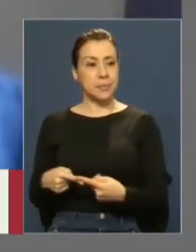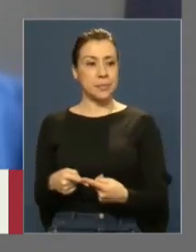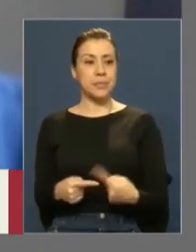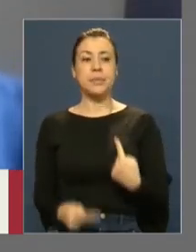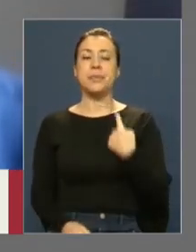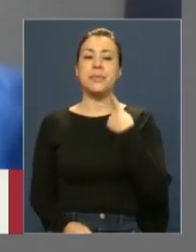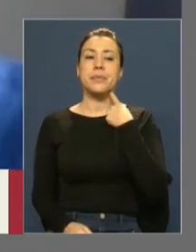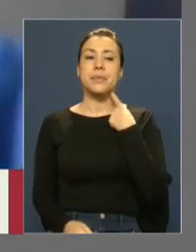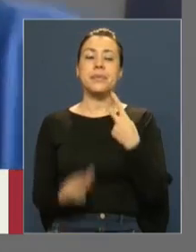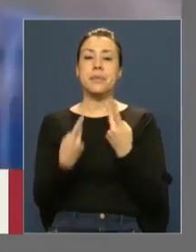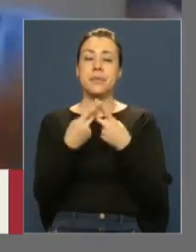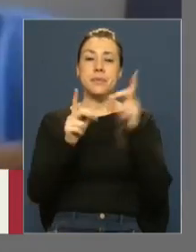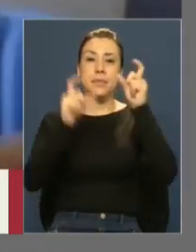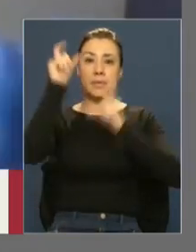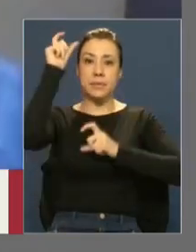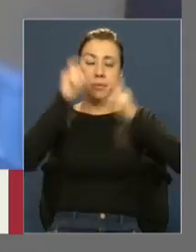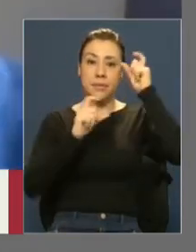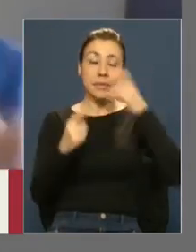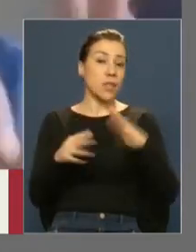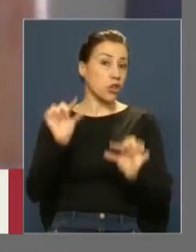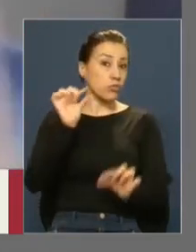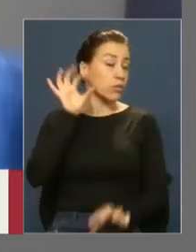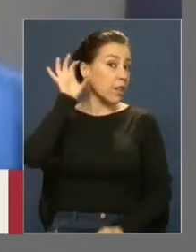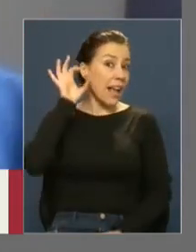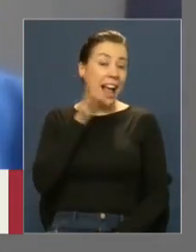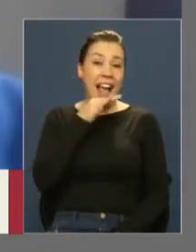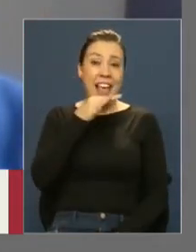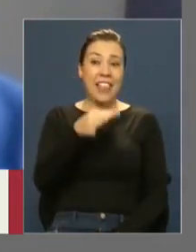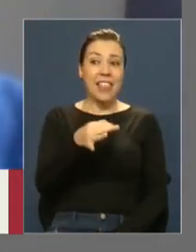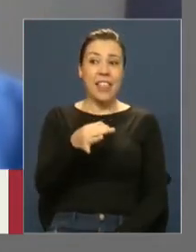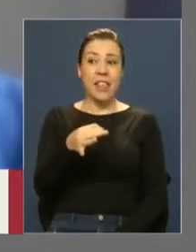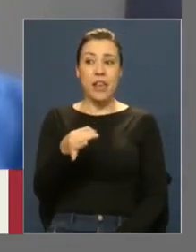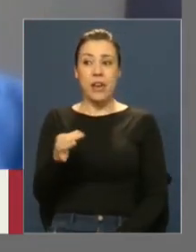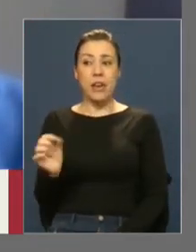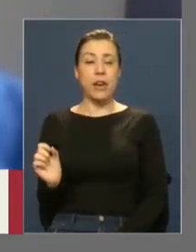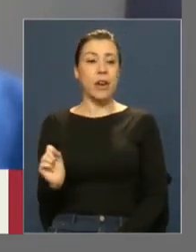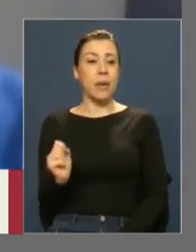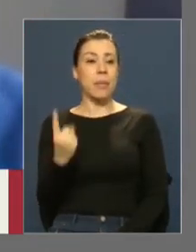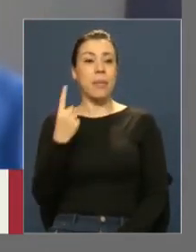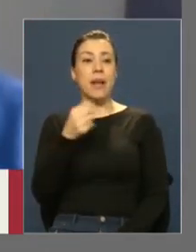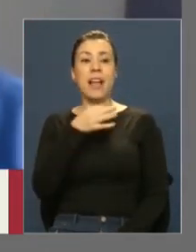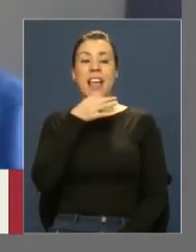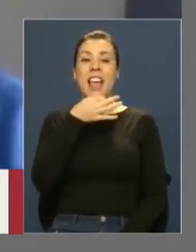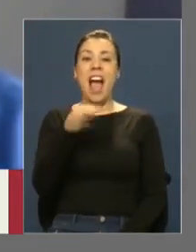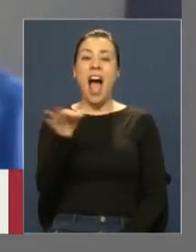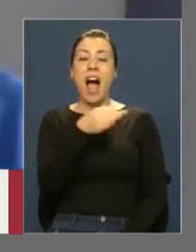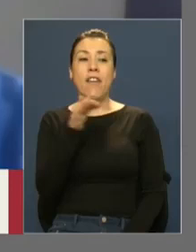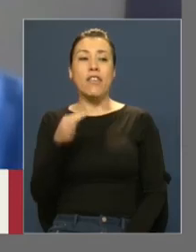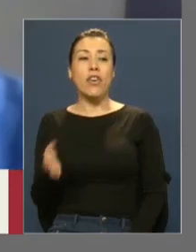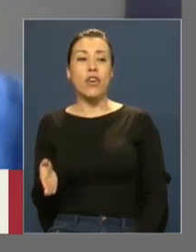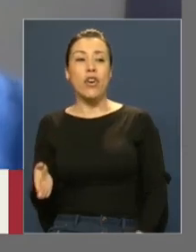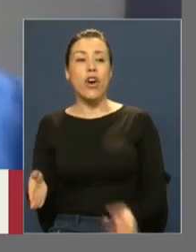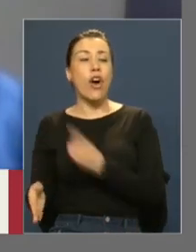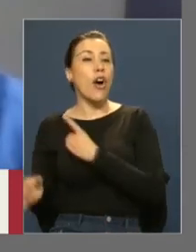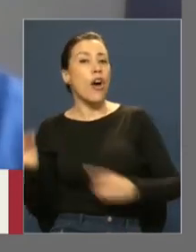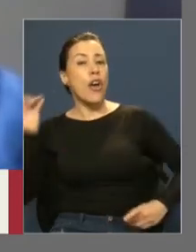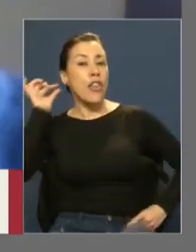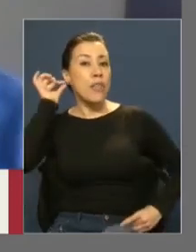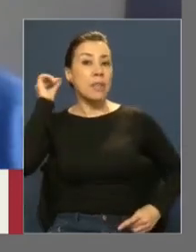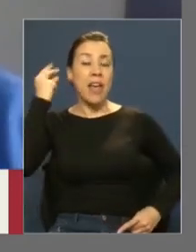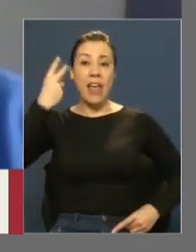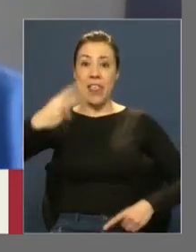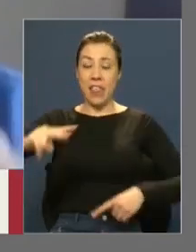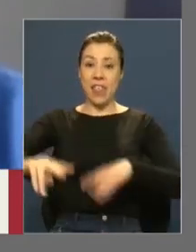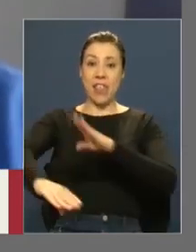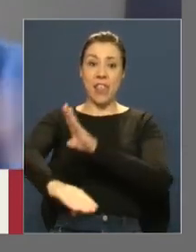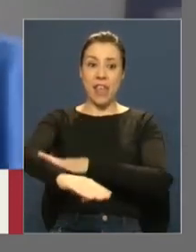atentando contra la libertad de expresión, como acabamos de escuchar ya en un primer discurso de un minuto por su intermedio presidente a una diputada de la derecha.